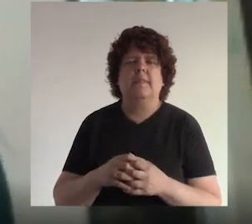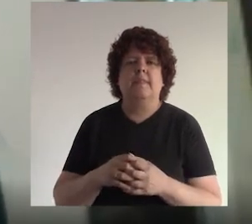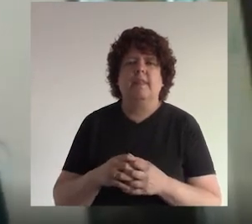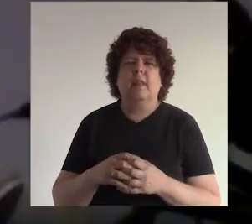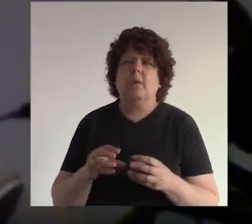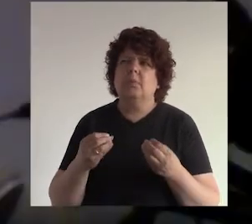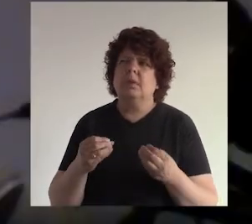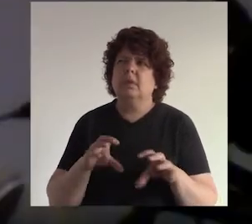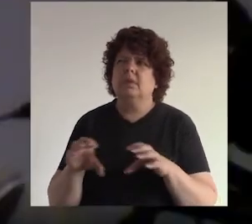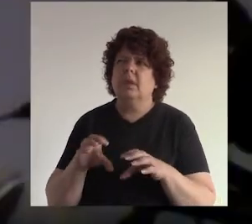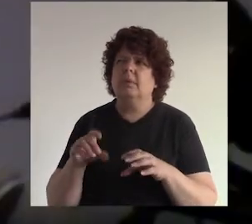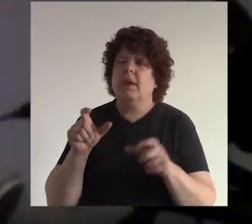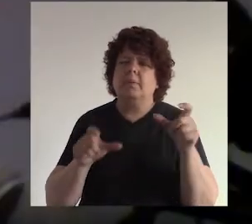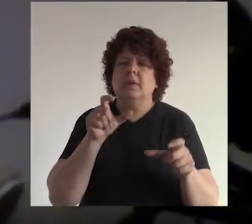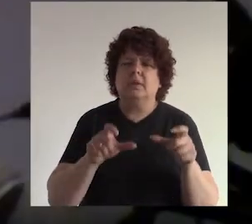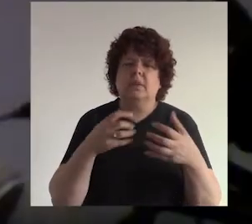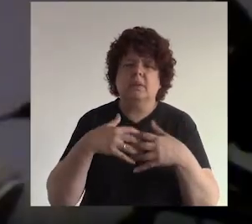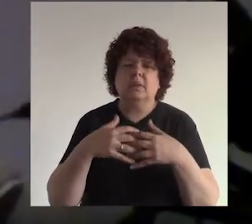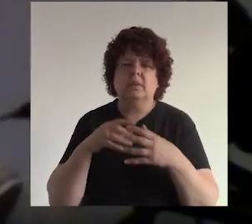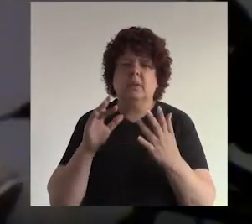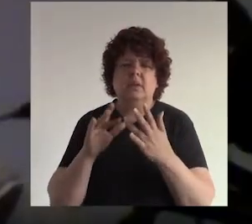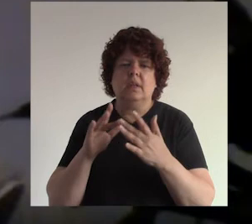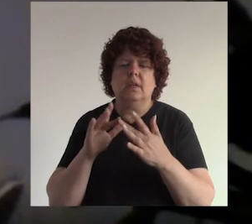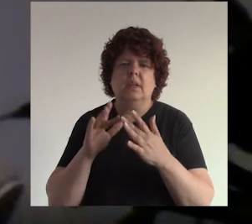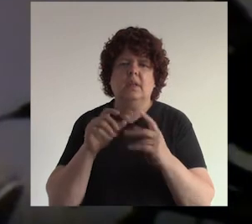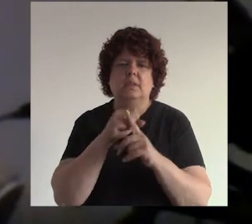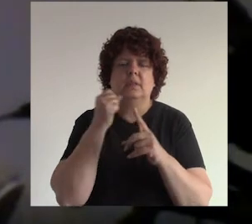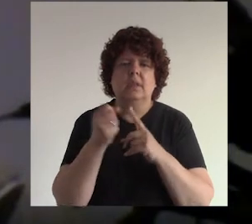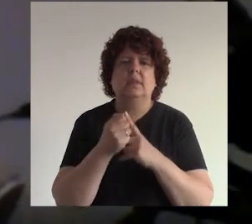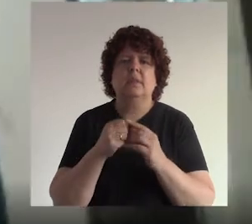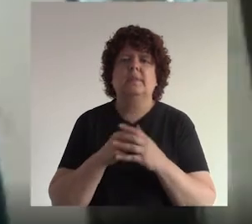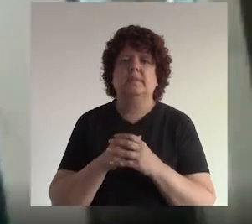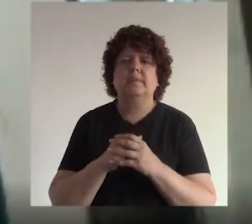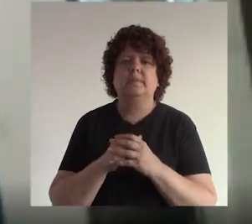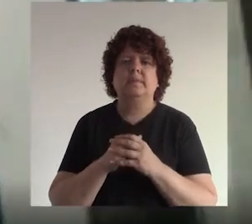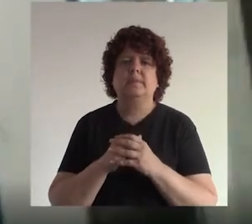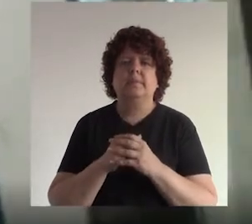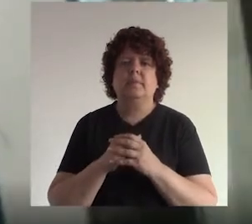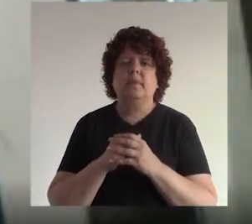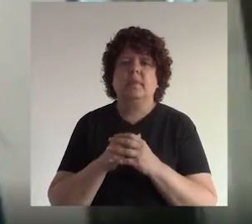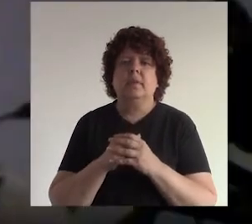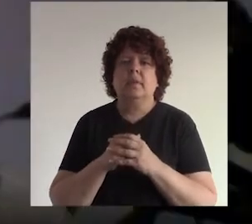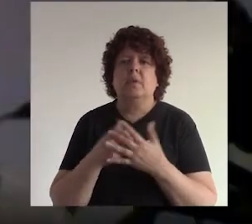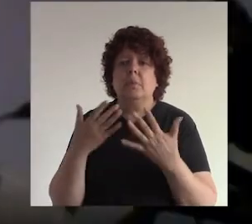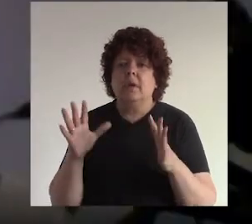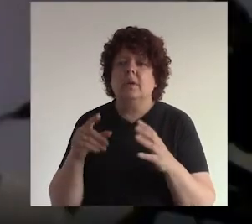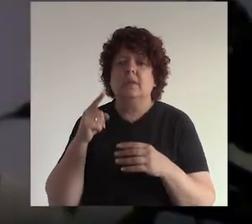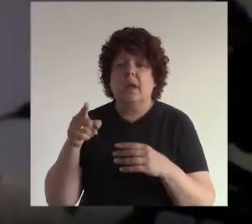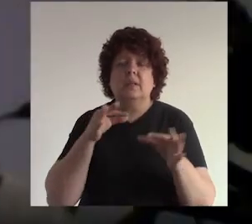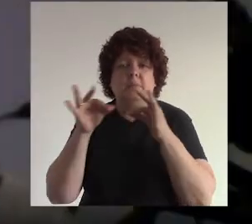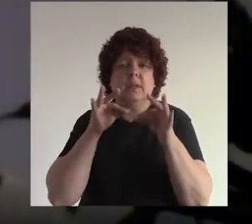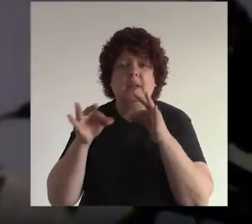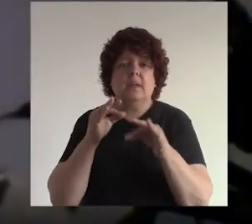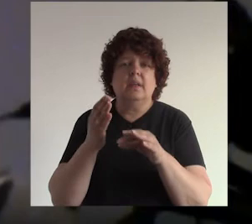¿cómo puedes hacer que las personas conozcan tu negocio en redes sociales? en redes sociales ¿no? claro ok bueno